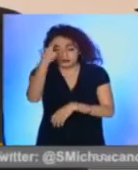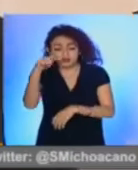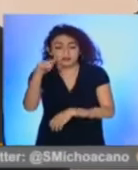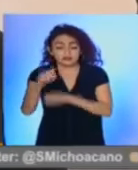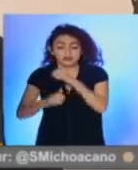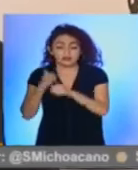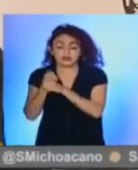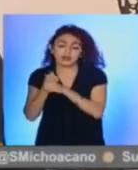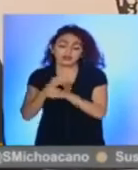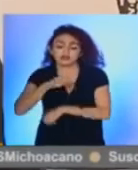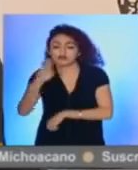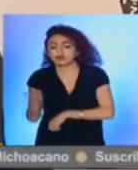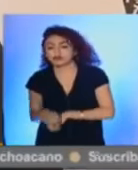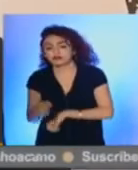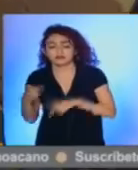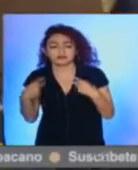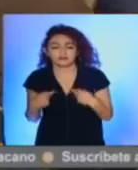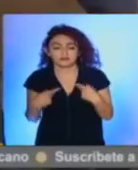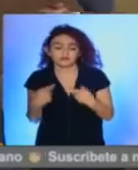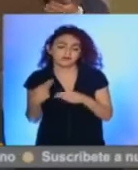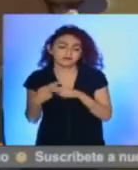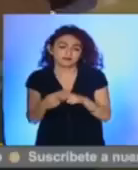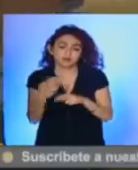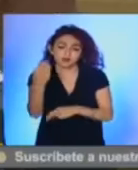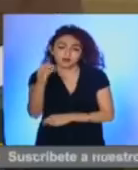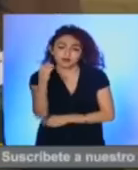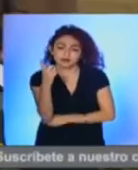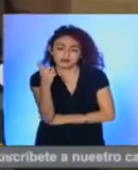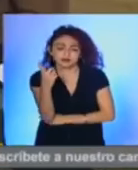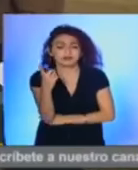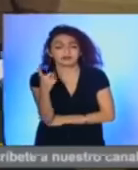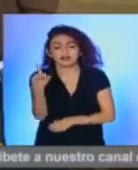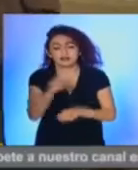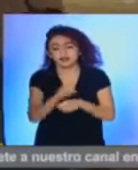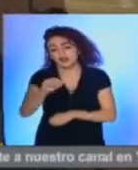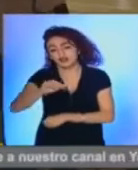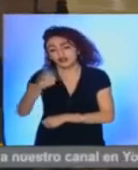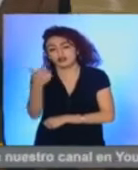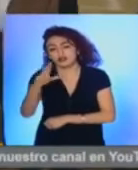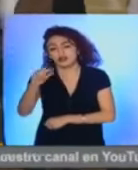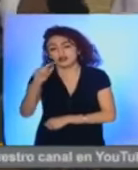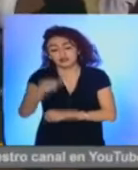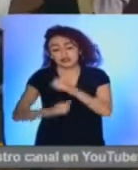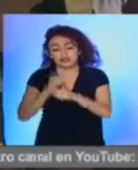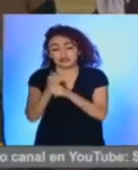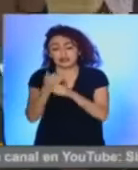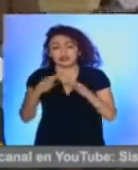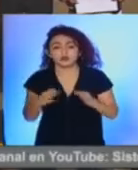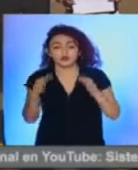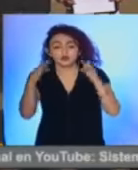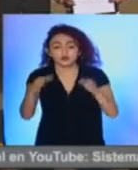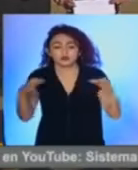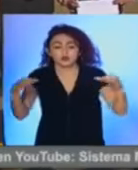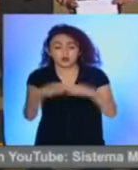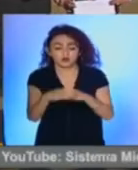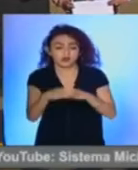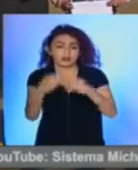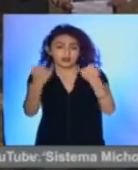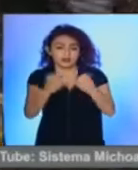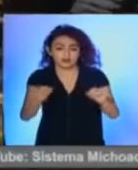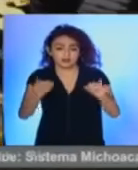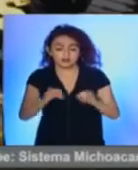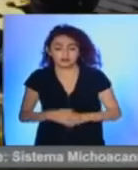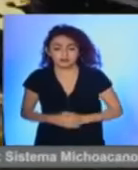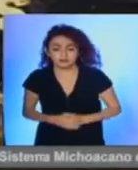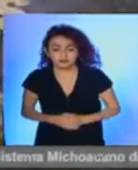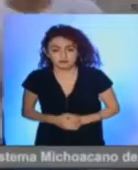17 años de la partida de don Félix Cerda Loza un 9 de diciembre y el día 12 los 80 años de la fundación del club independiente.